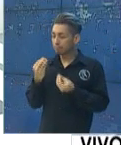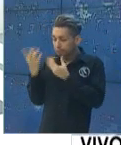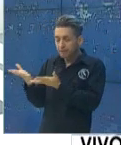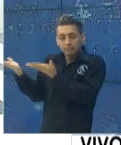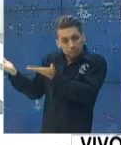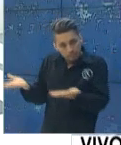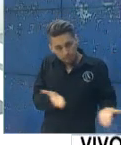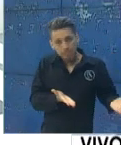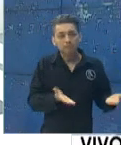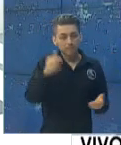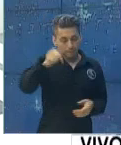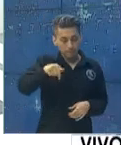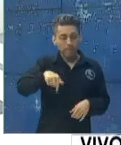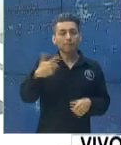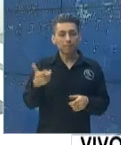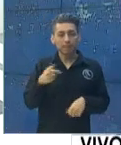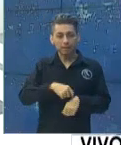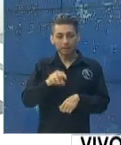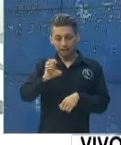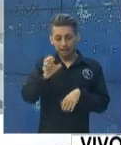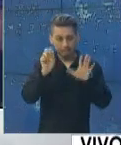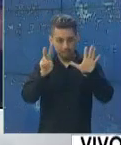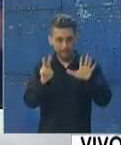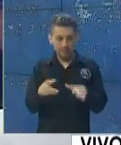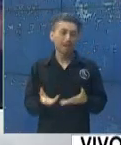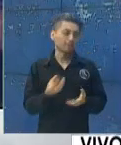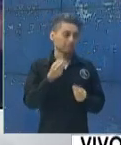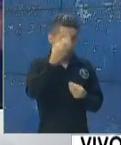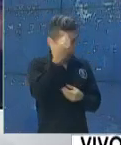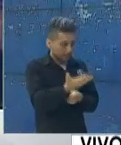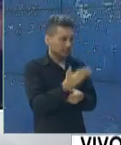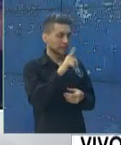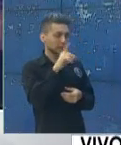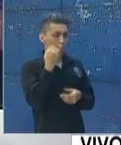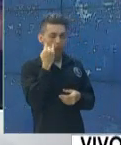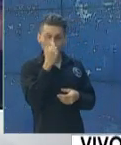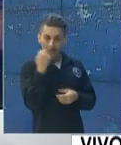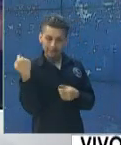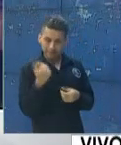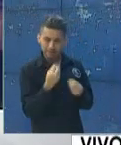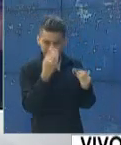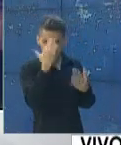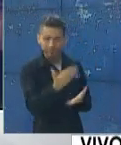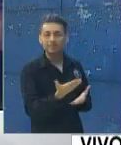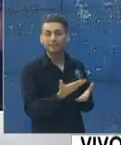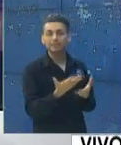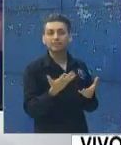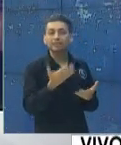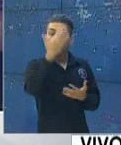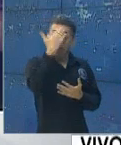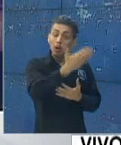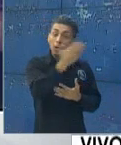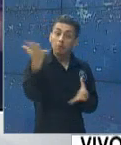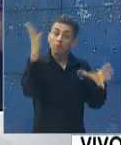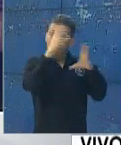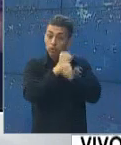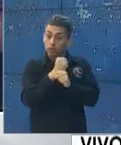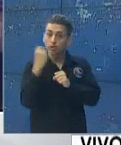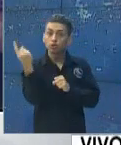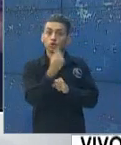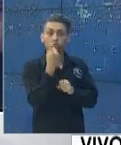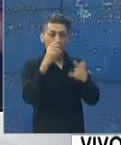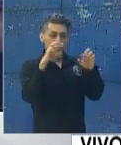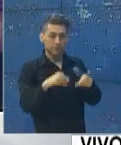en este momento aquí a Noticiete. Muchas gracias, Luis, y buenas noches. Buenas noches al público de